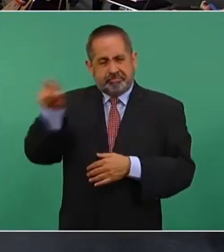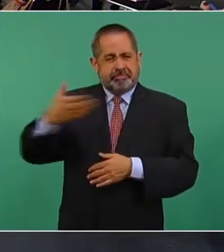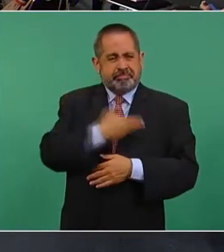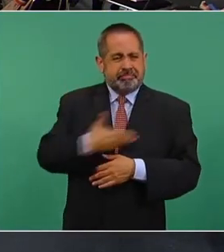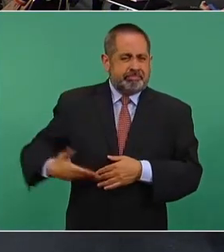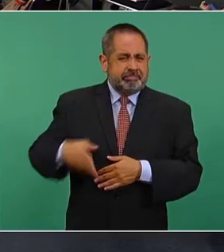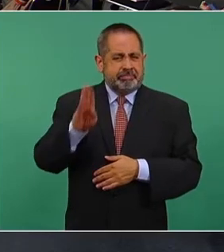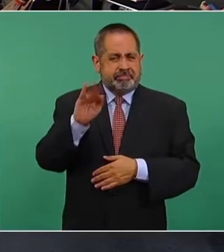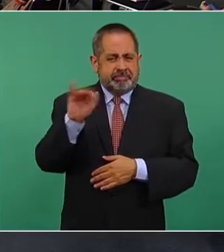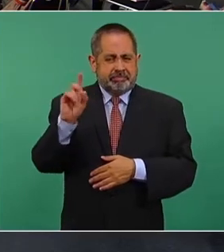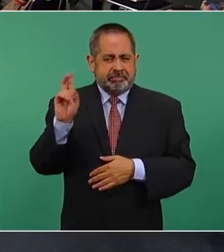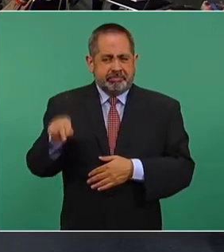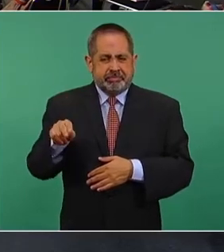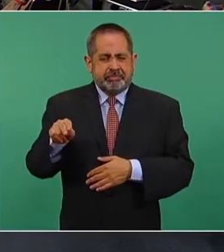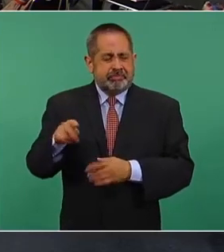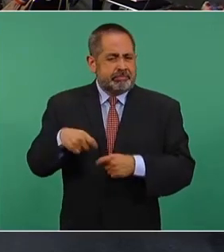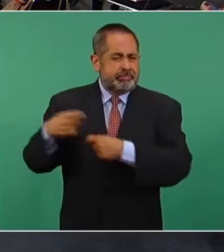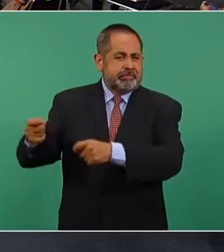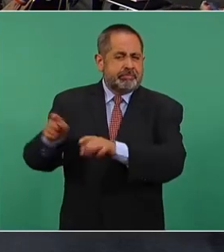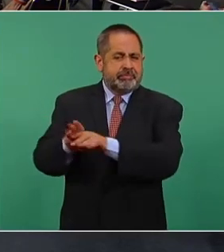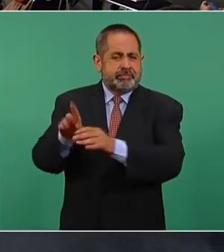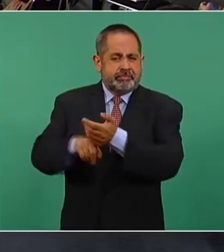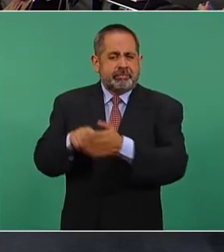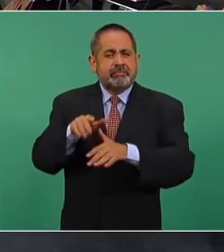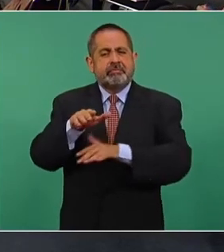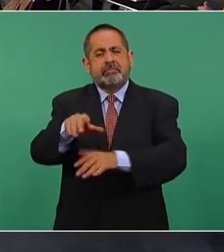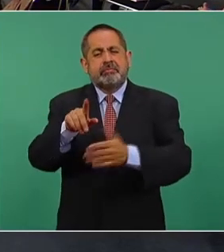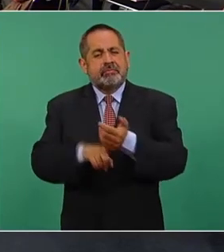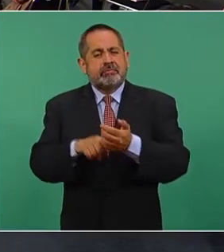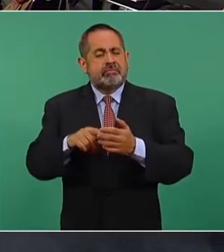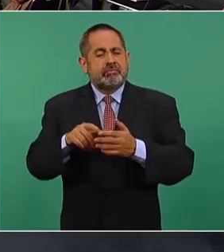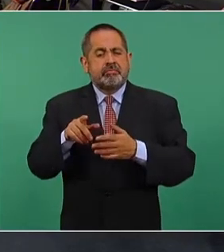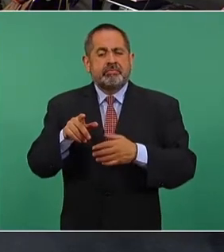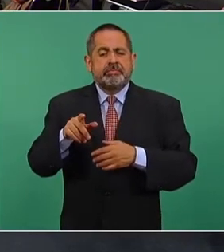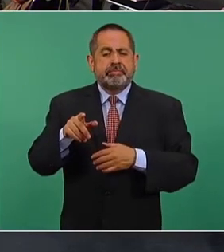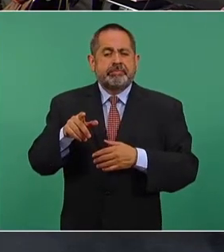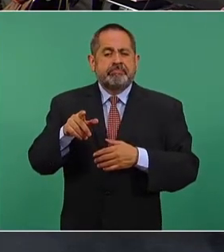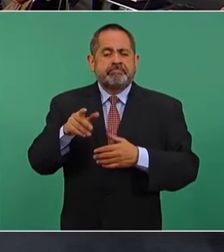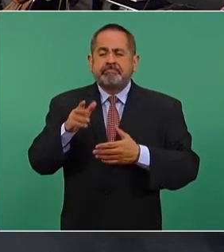Biden sobre la visita